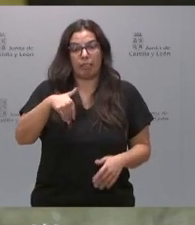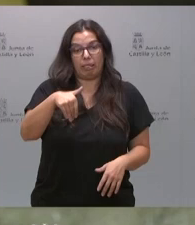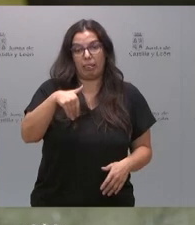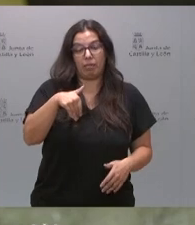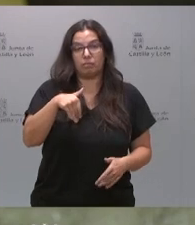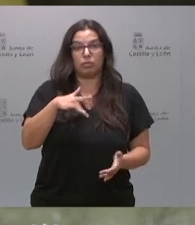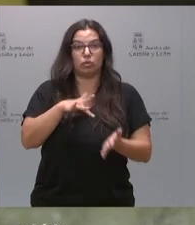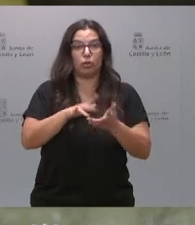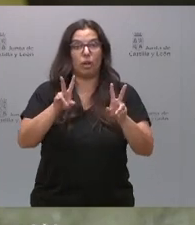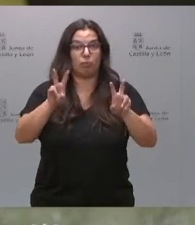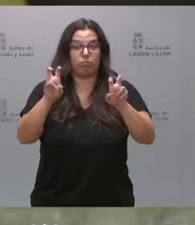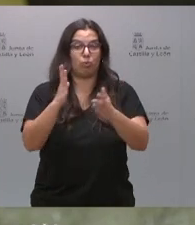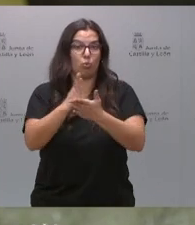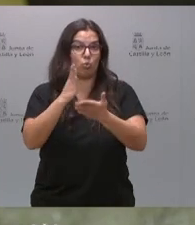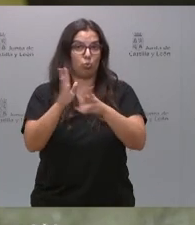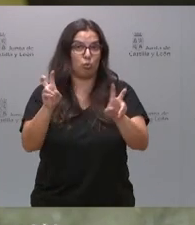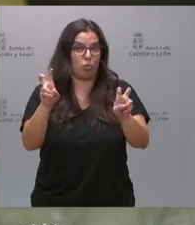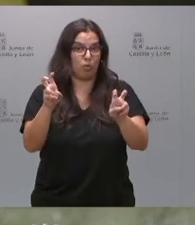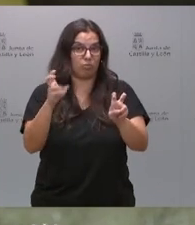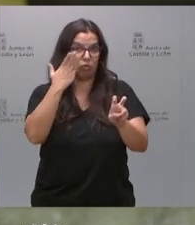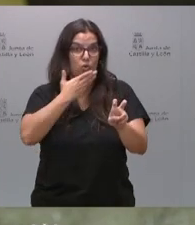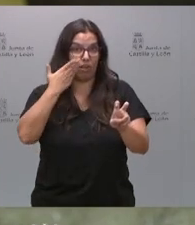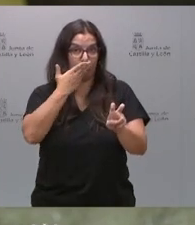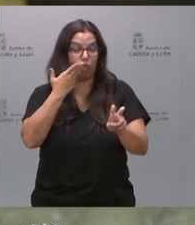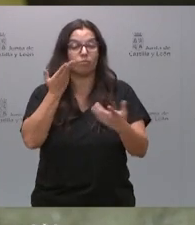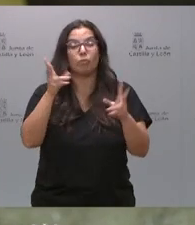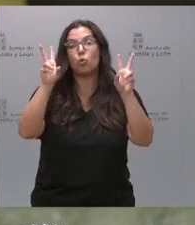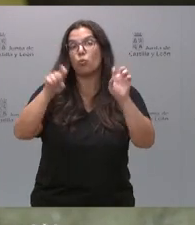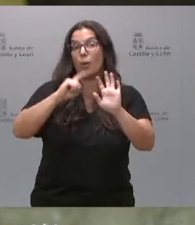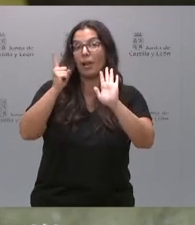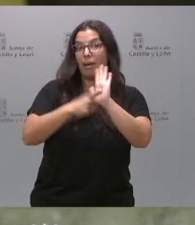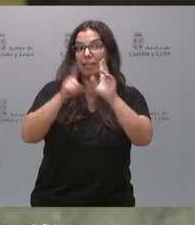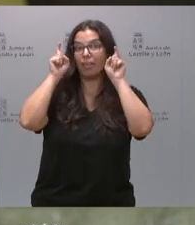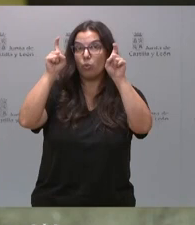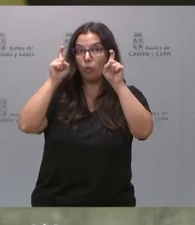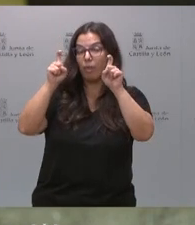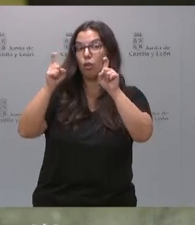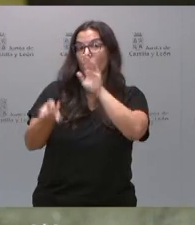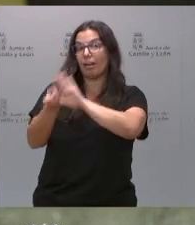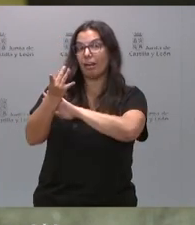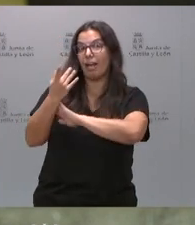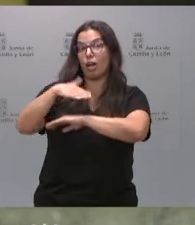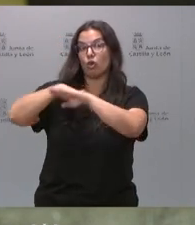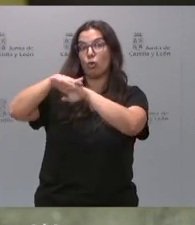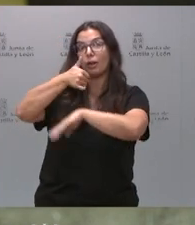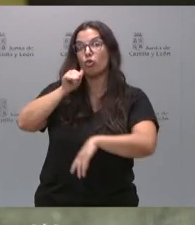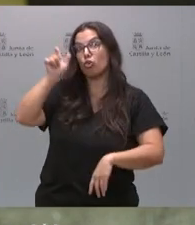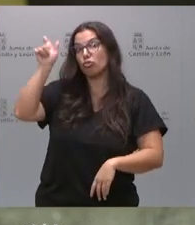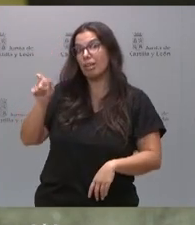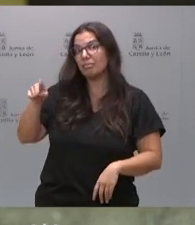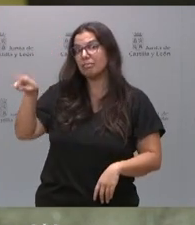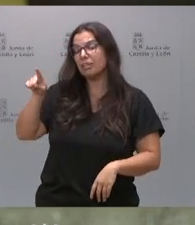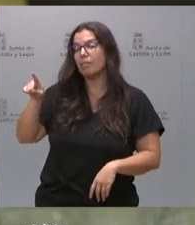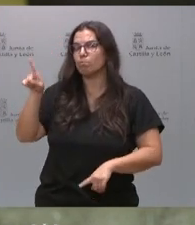de un nuevo curso escolar y la nueva ley de educación impulsada por el Gobierno de Sánchez tiene un problema